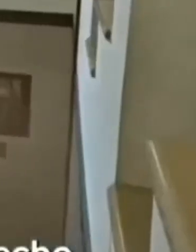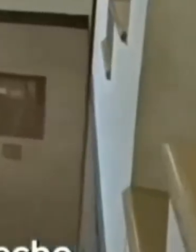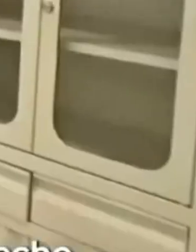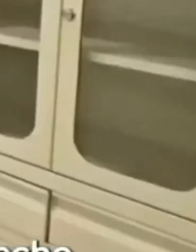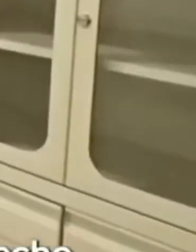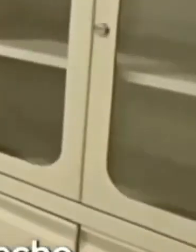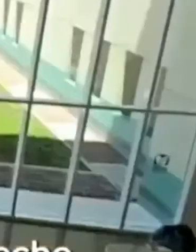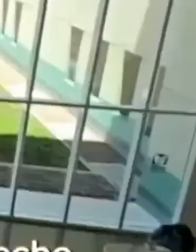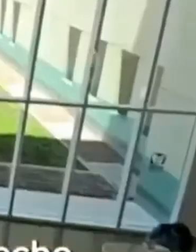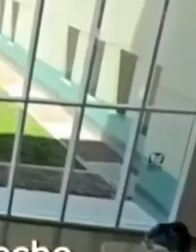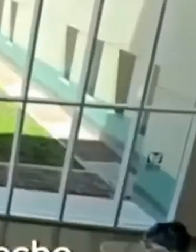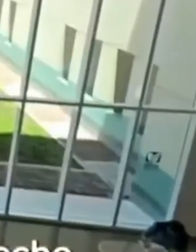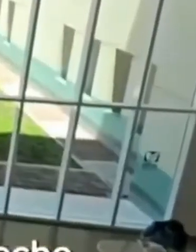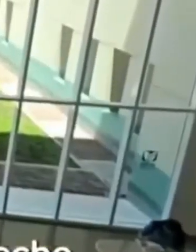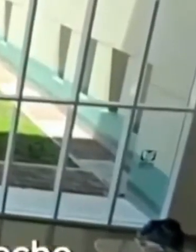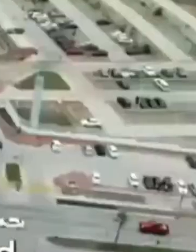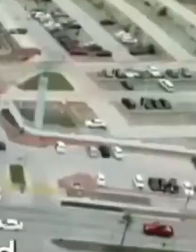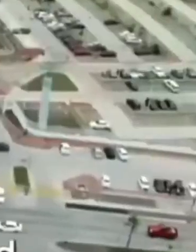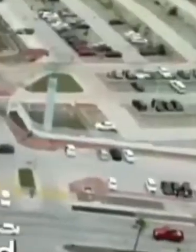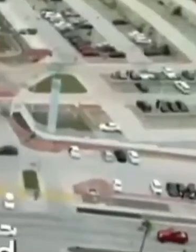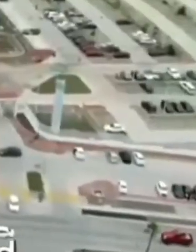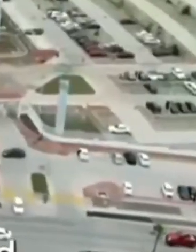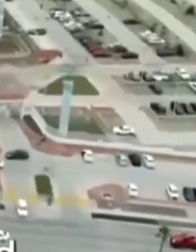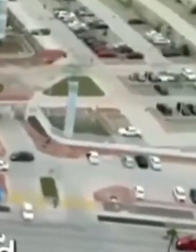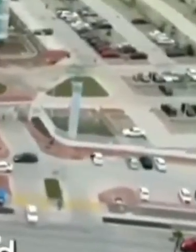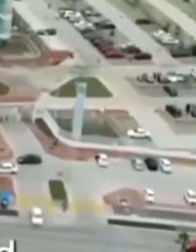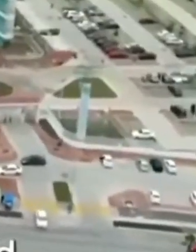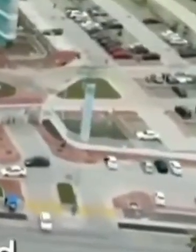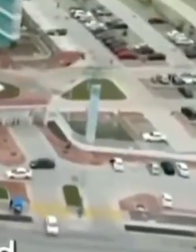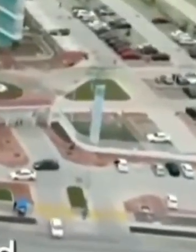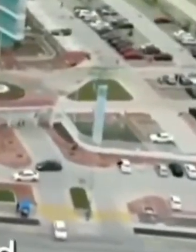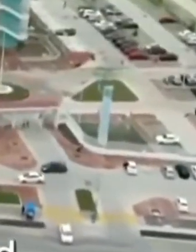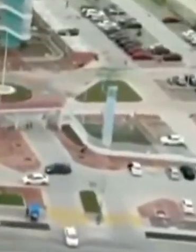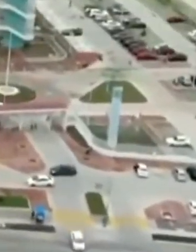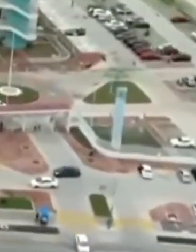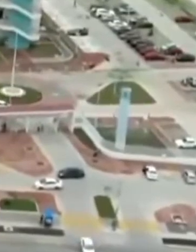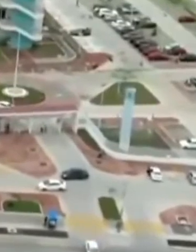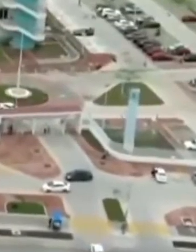reafirmando que la salud es un derecho y el IMSS-Bienestar una realidad.